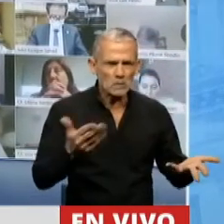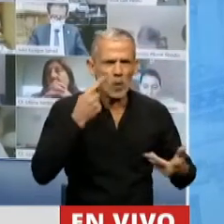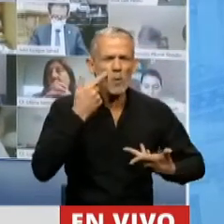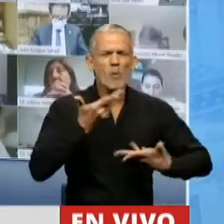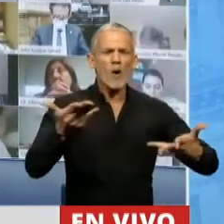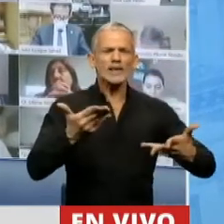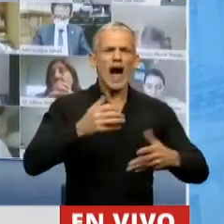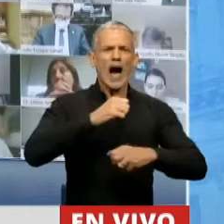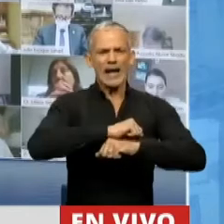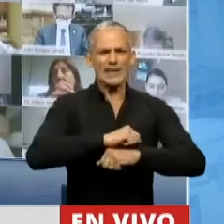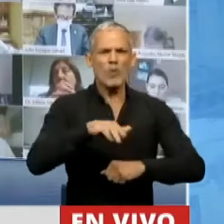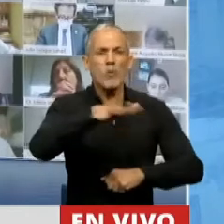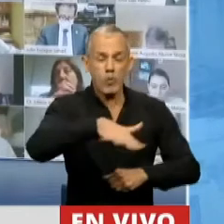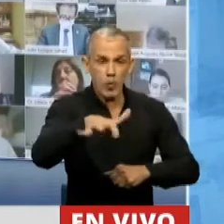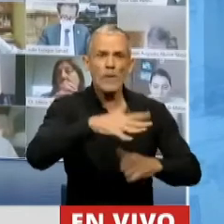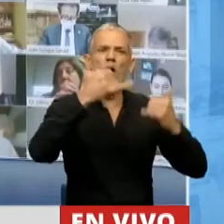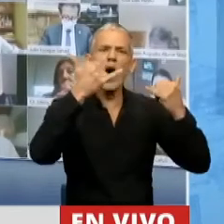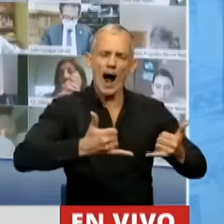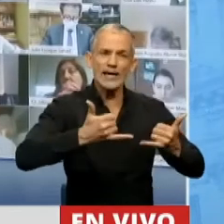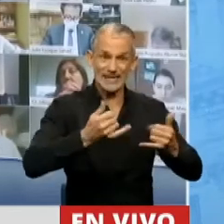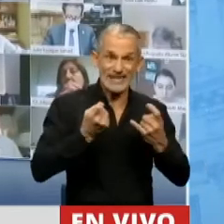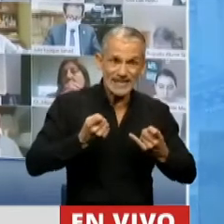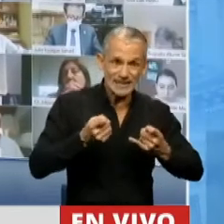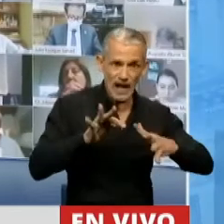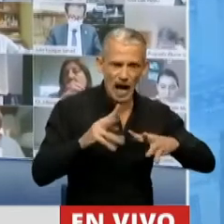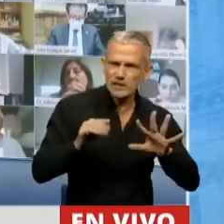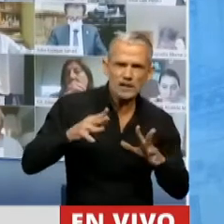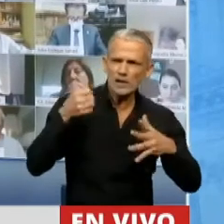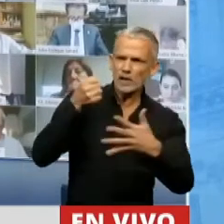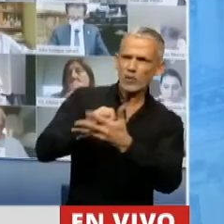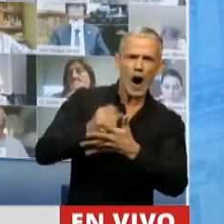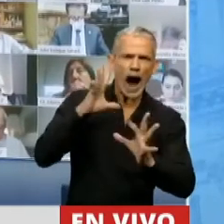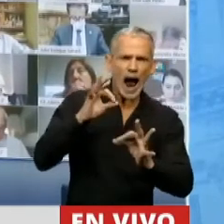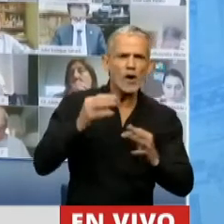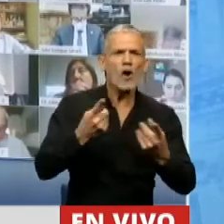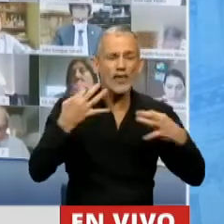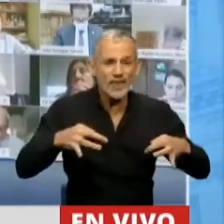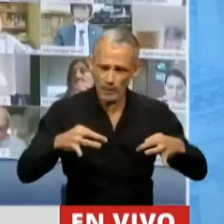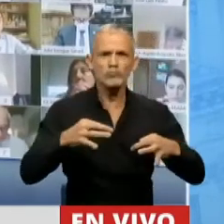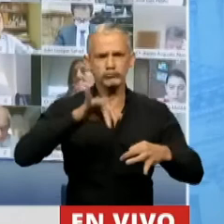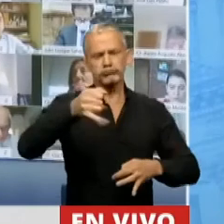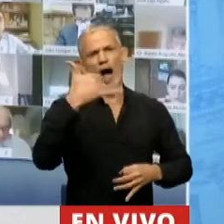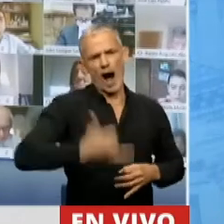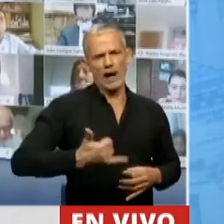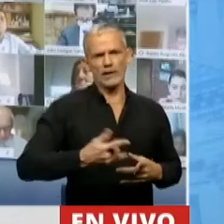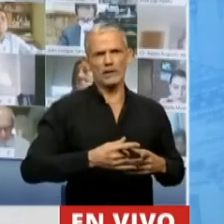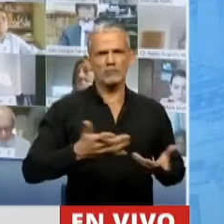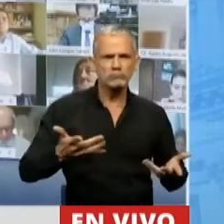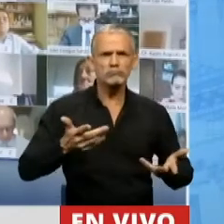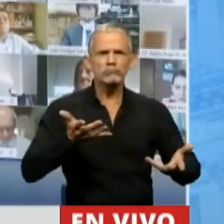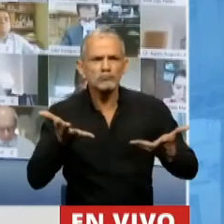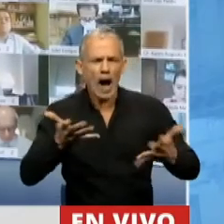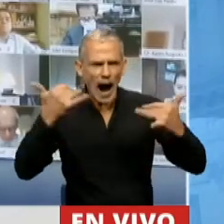actitud que un pueblo tiene cuando tiene que enfrentar o debe tener necesariamente cuando quiere y debe enfrentar con